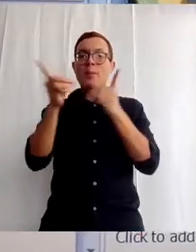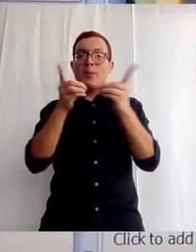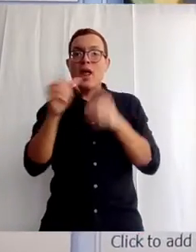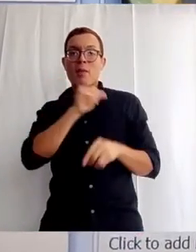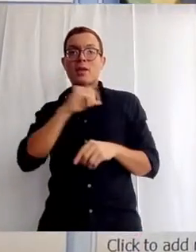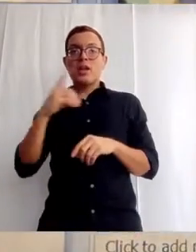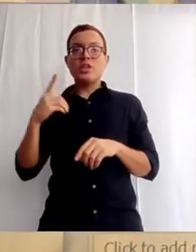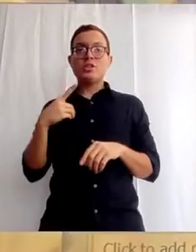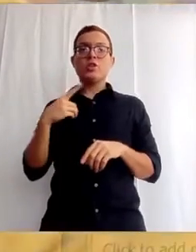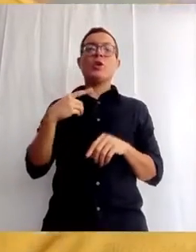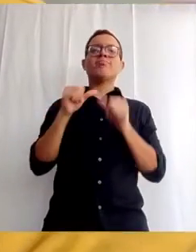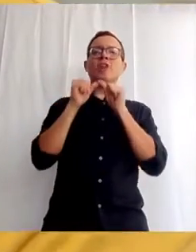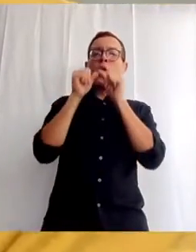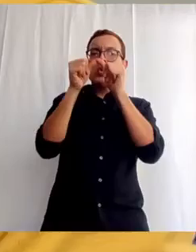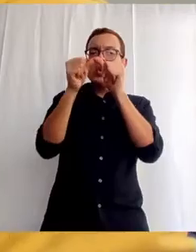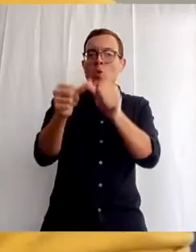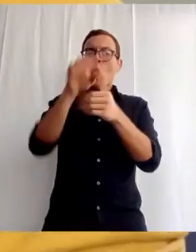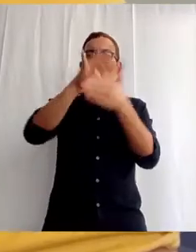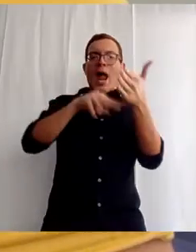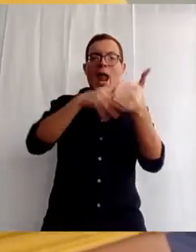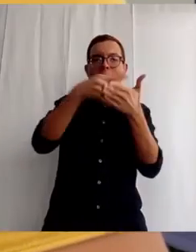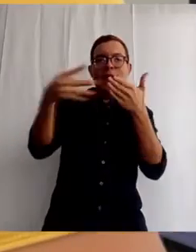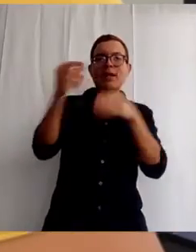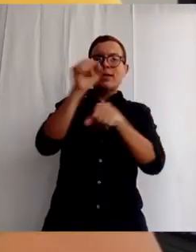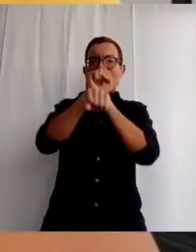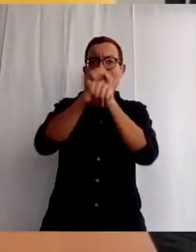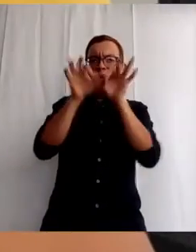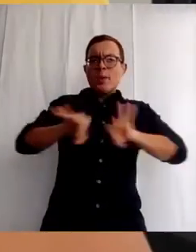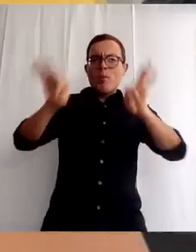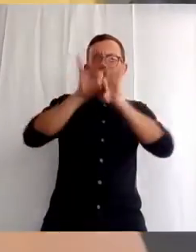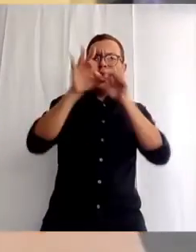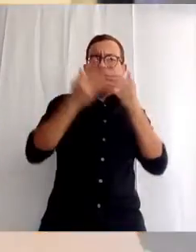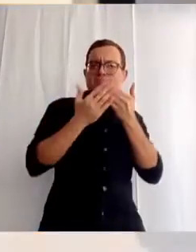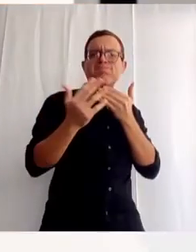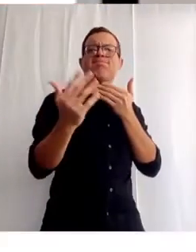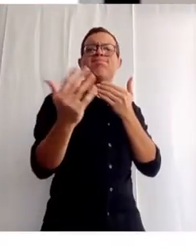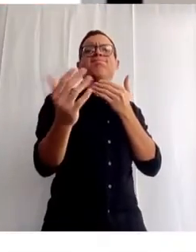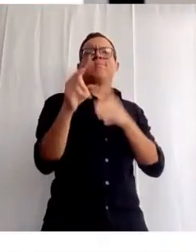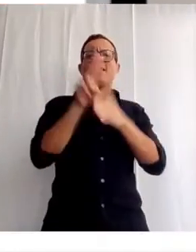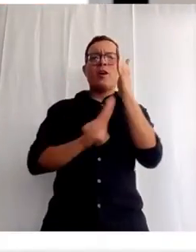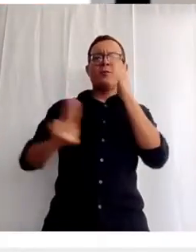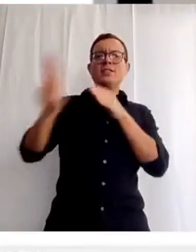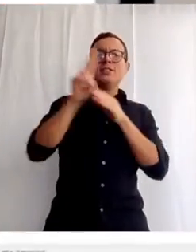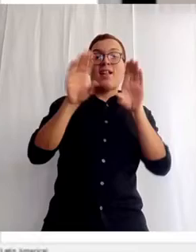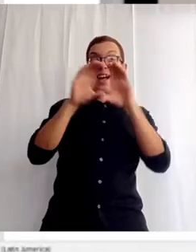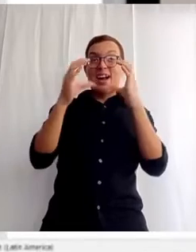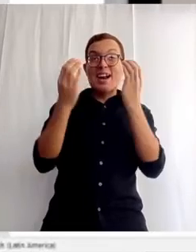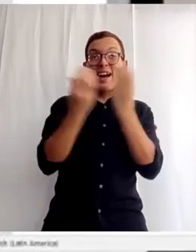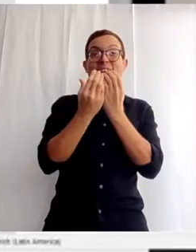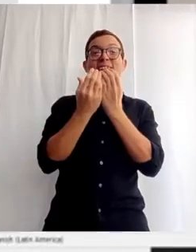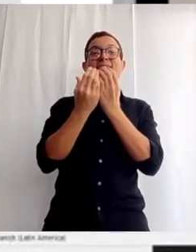han seguido por la agenda importante de la universidad, con sus clases a distancia, con las